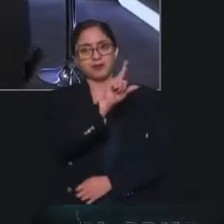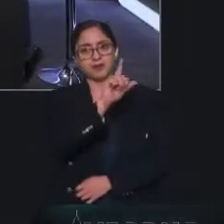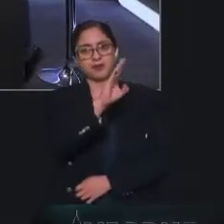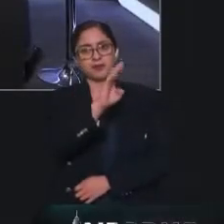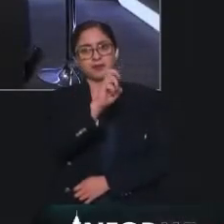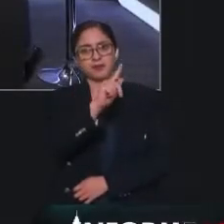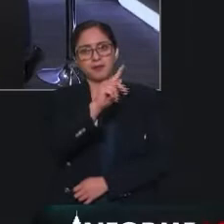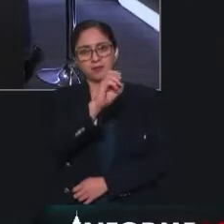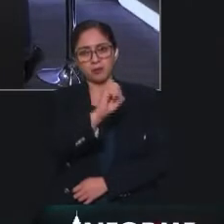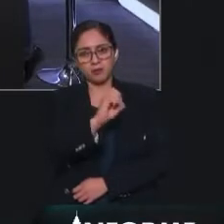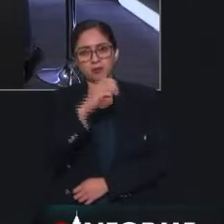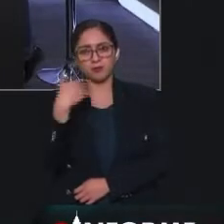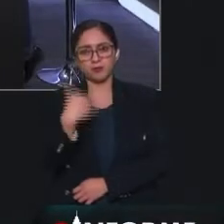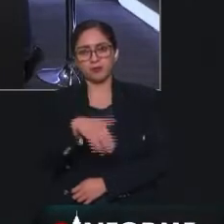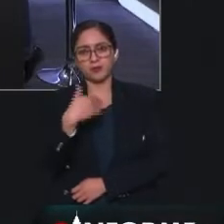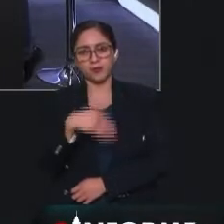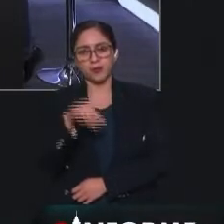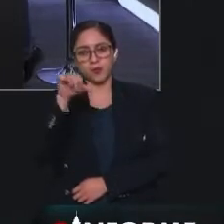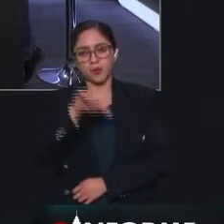Alberto, ahora estás bien lejos.